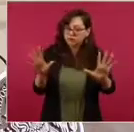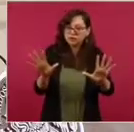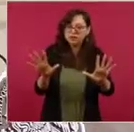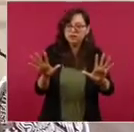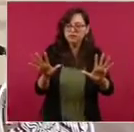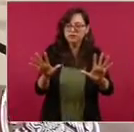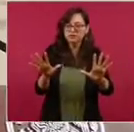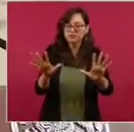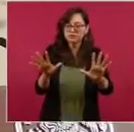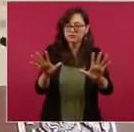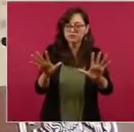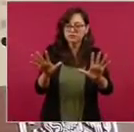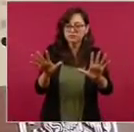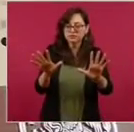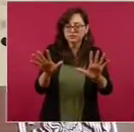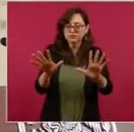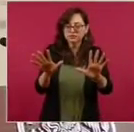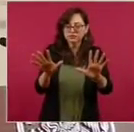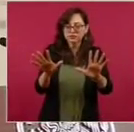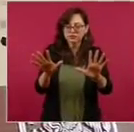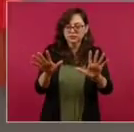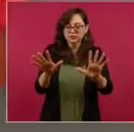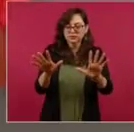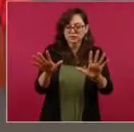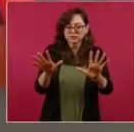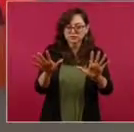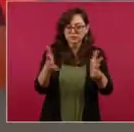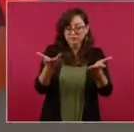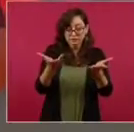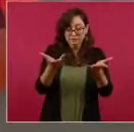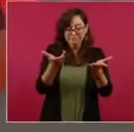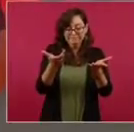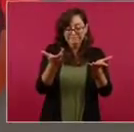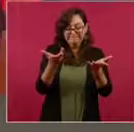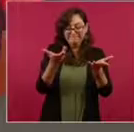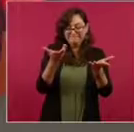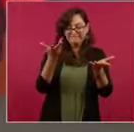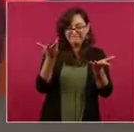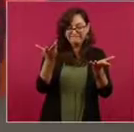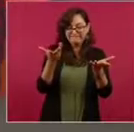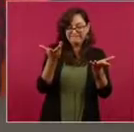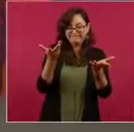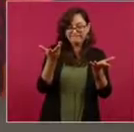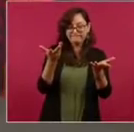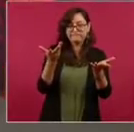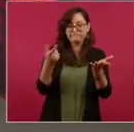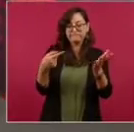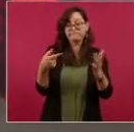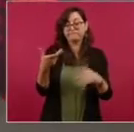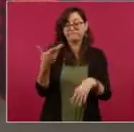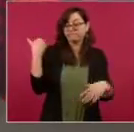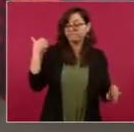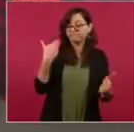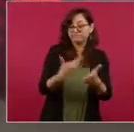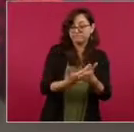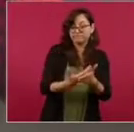se padeció